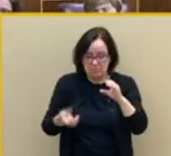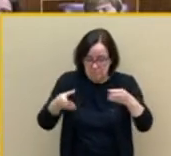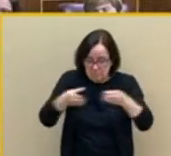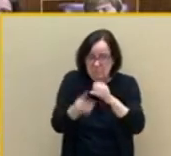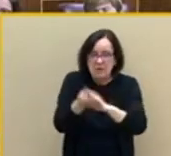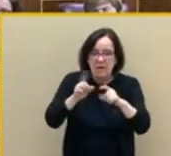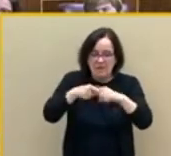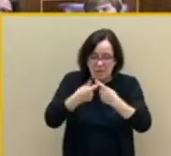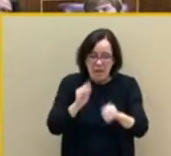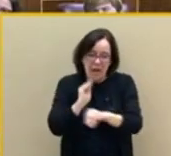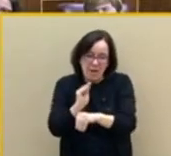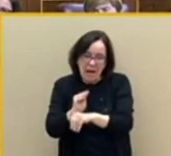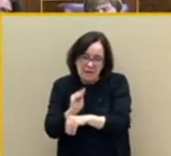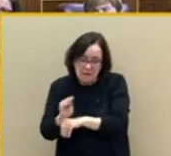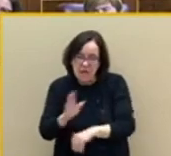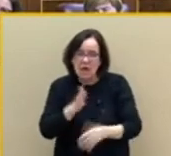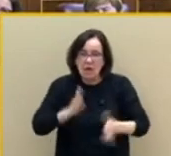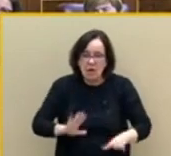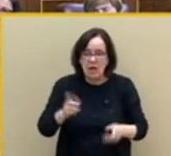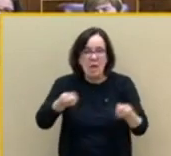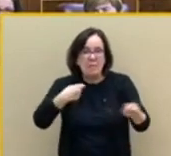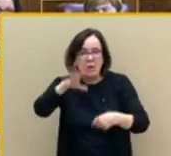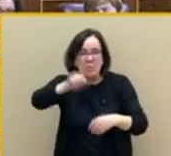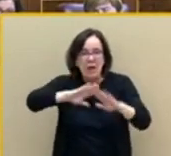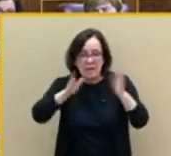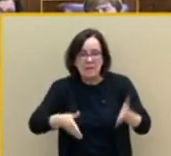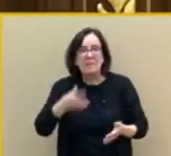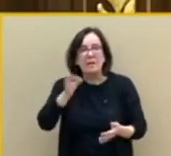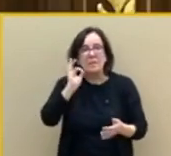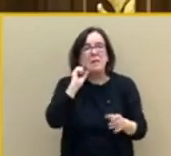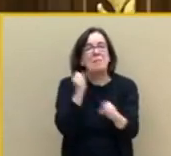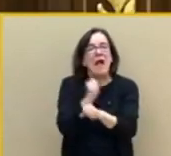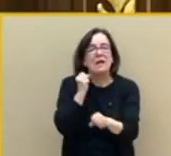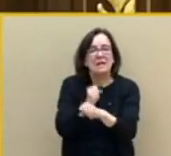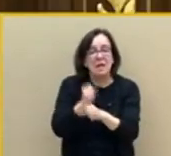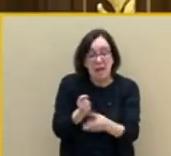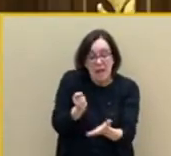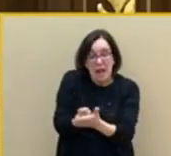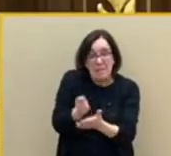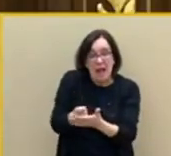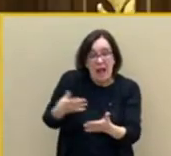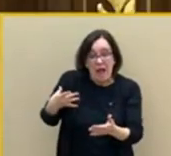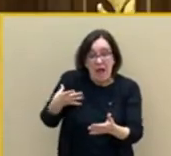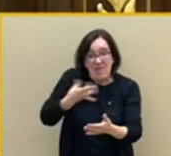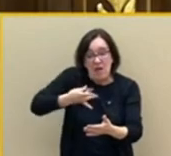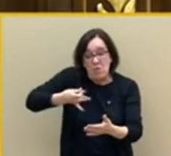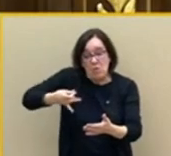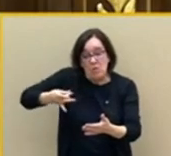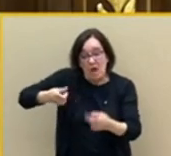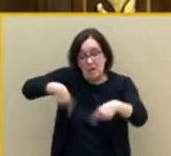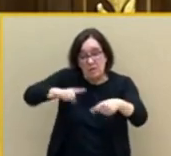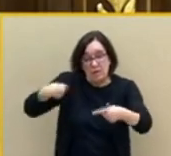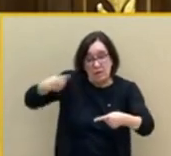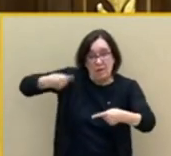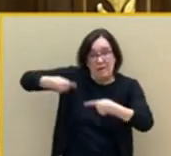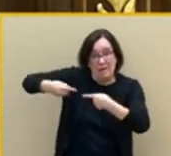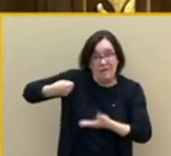no tiene sentido yo quiero no no yo también incide es como 89 años y tener un propósito yo creo que esto lucidez